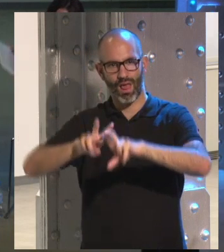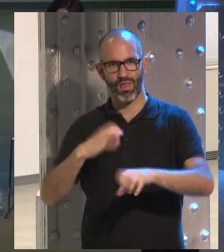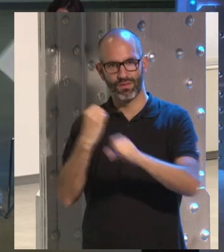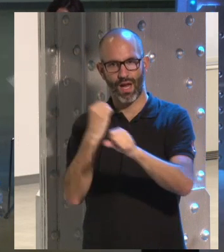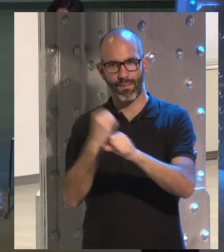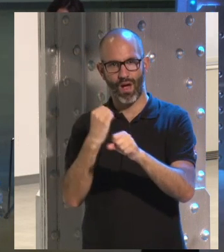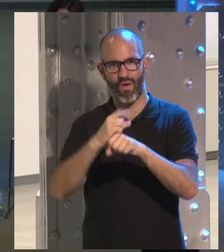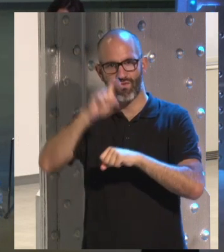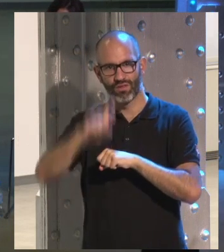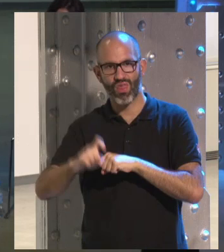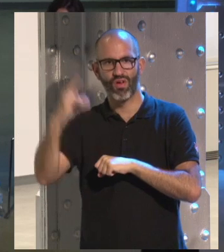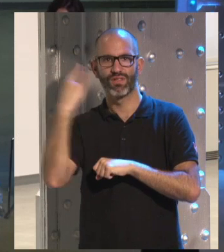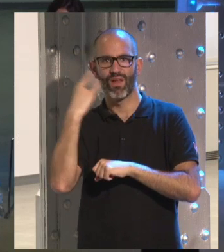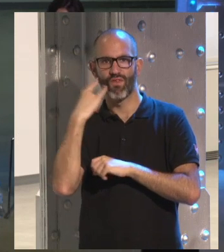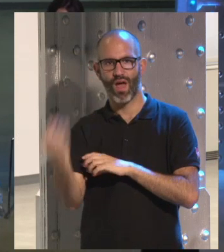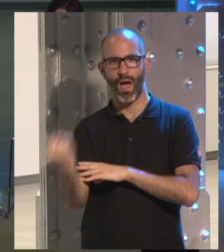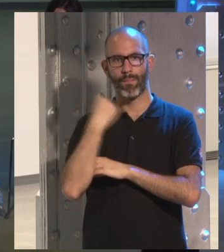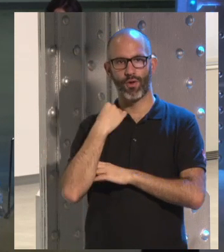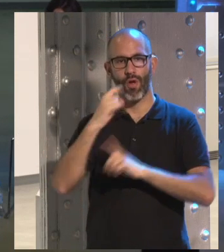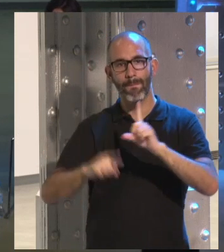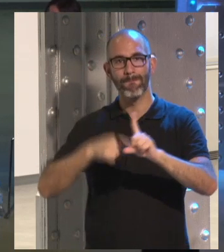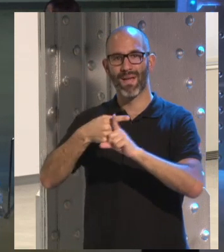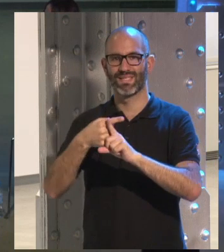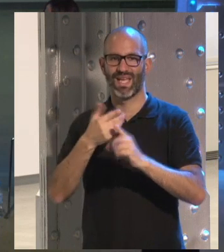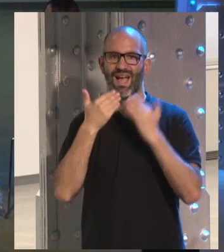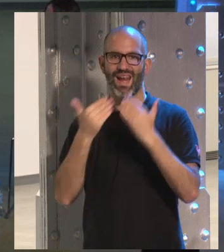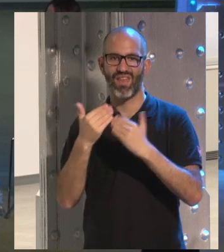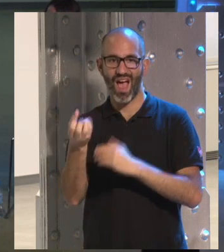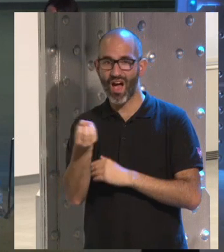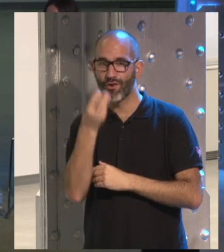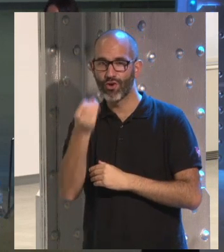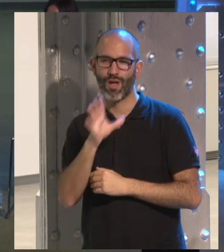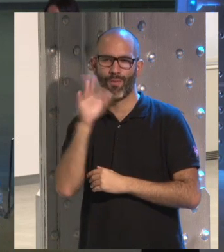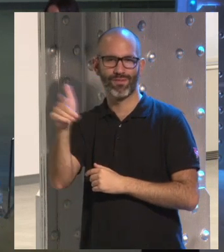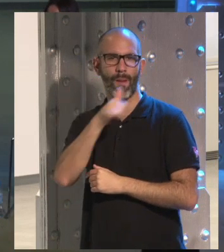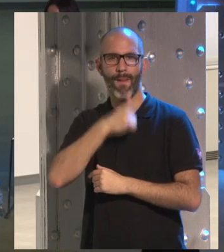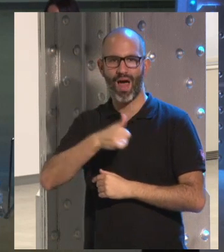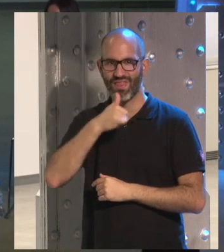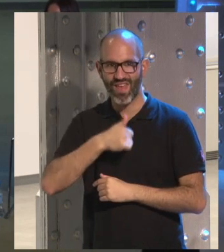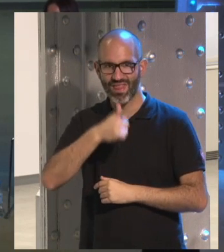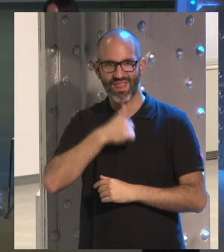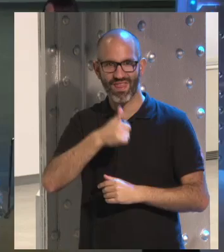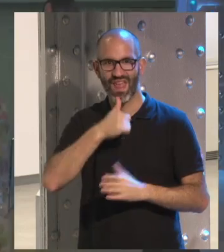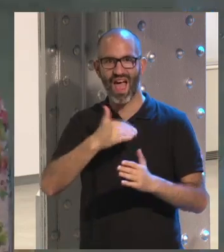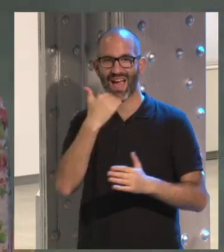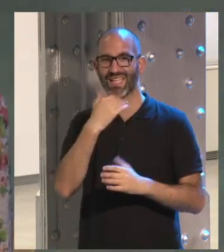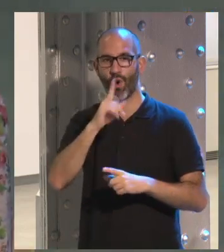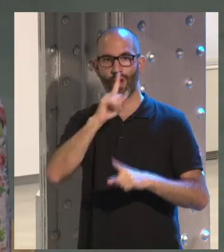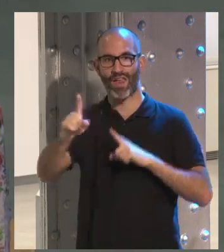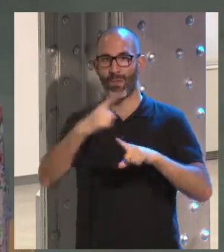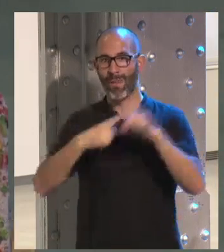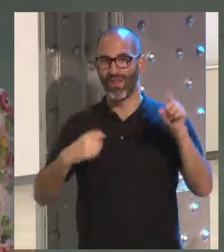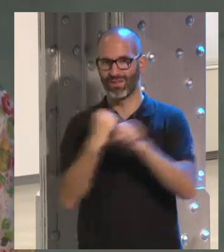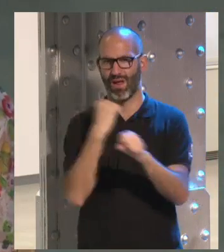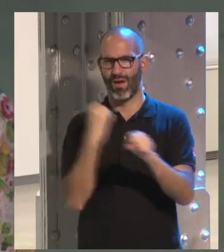este trabajo que hemos hecho, en este estudio. Y gracias, sobre todo, a Rosa por su paciencia a lo largo de este casi año y medio en